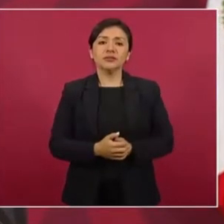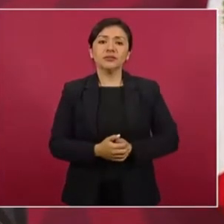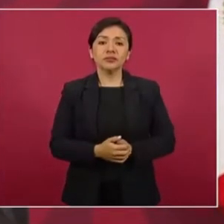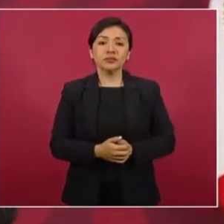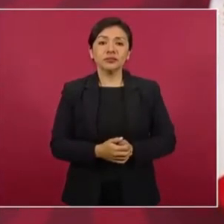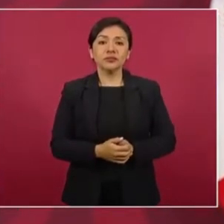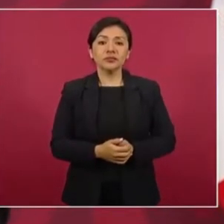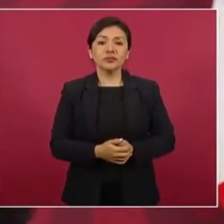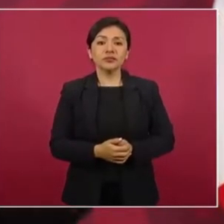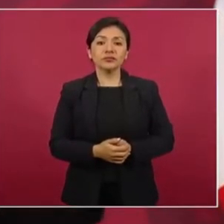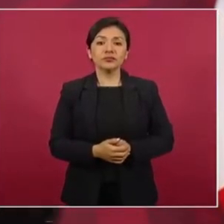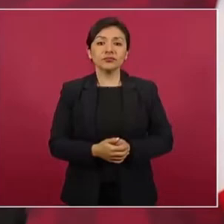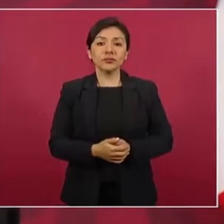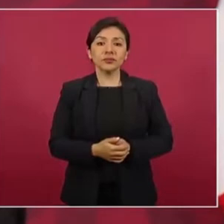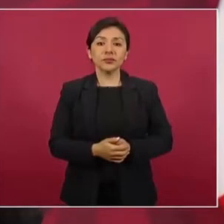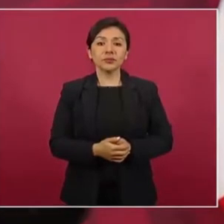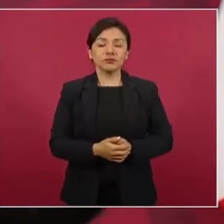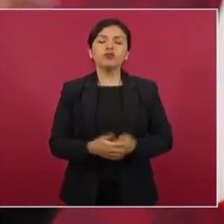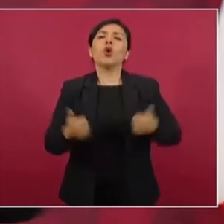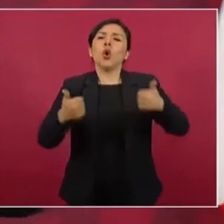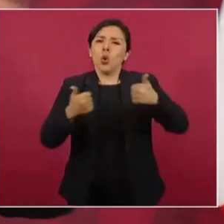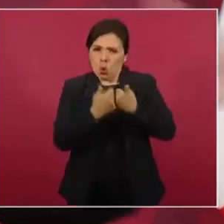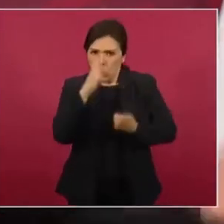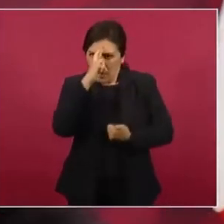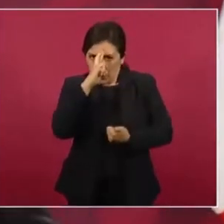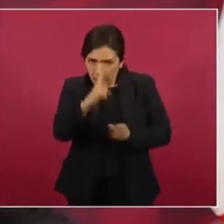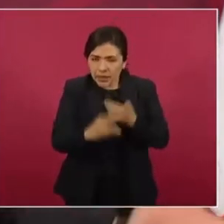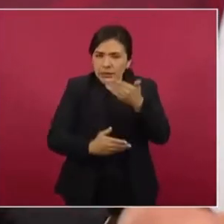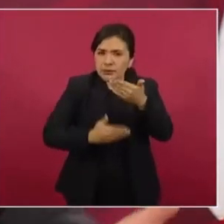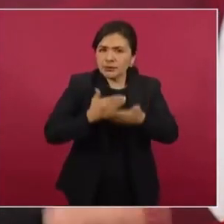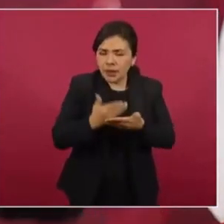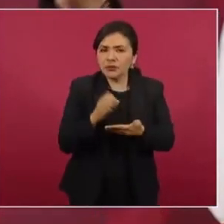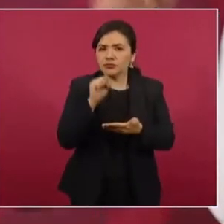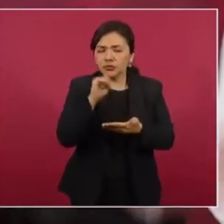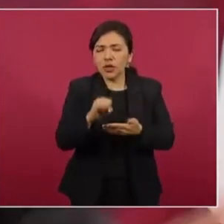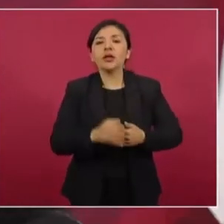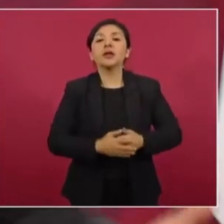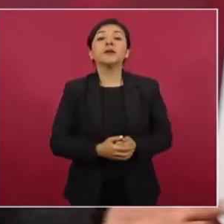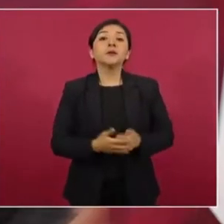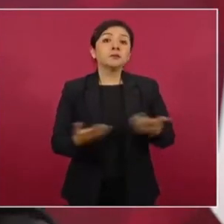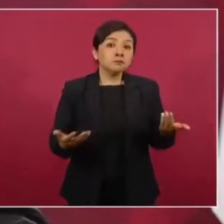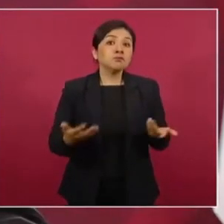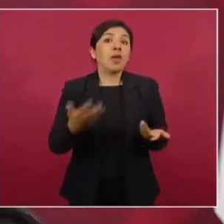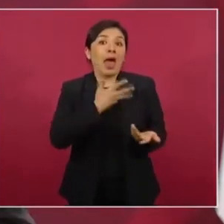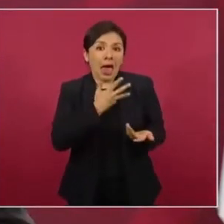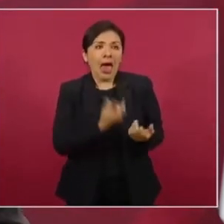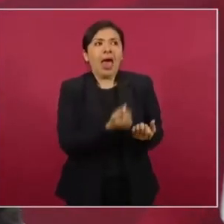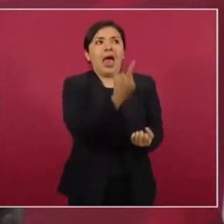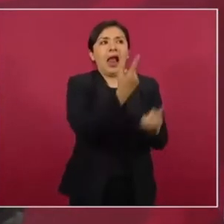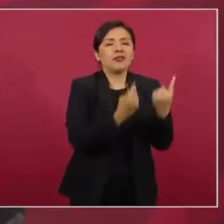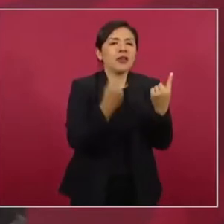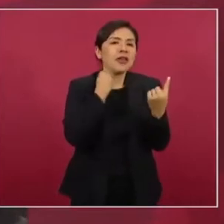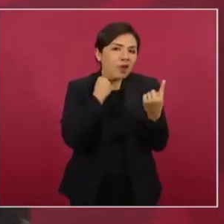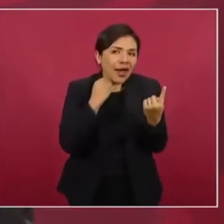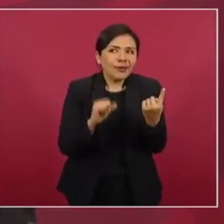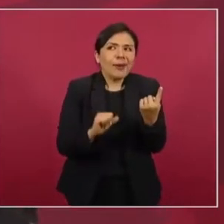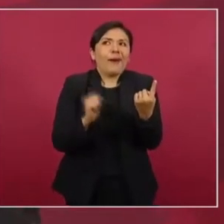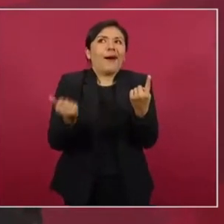y de manera muy respetuosa, pues hay de abogados a abogados,